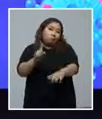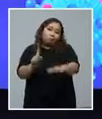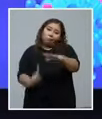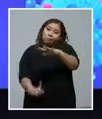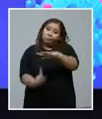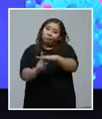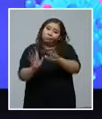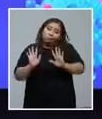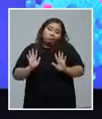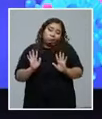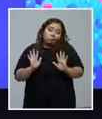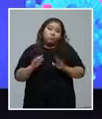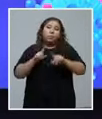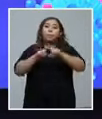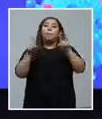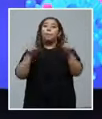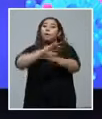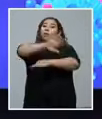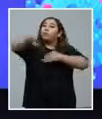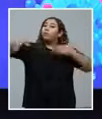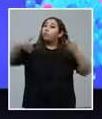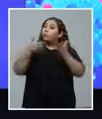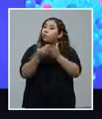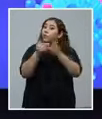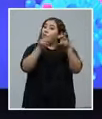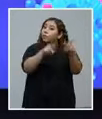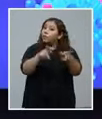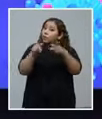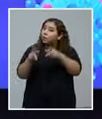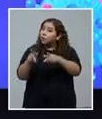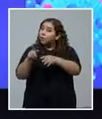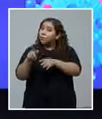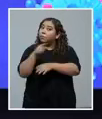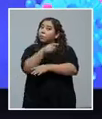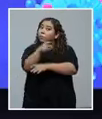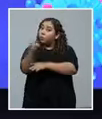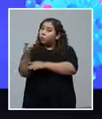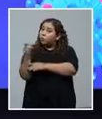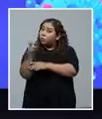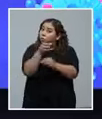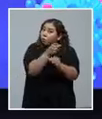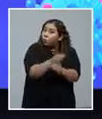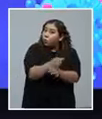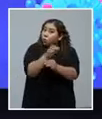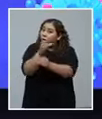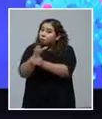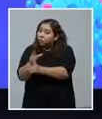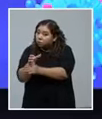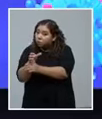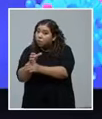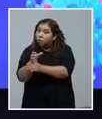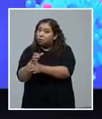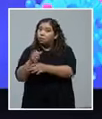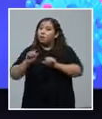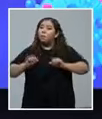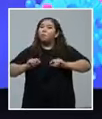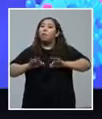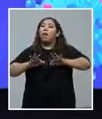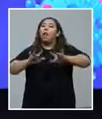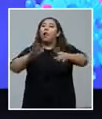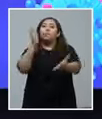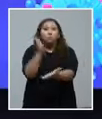Ahora depende de toda la ciudadanía que podamos frenar el contagio. ¿Cómo? Las personas que estén